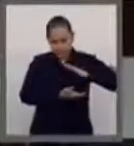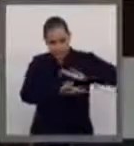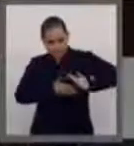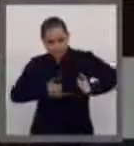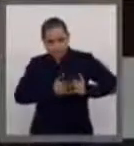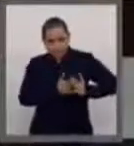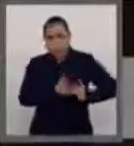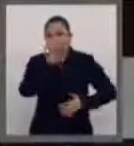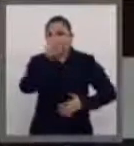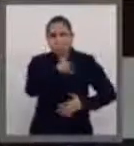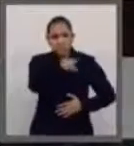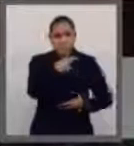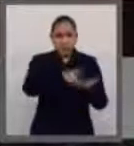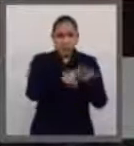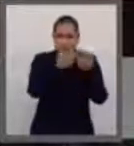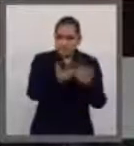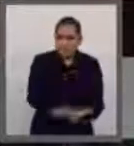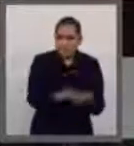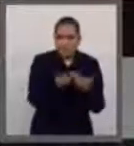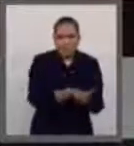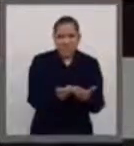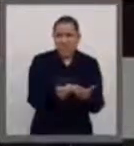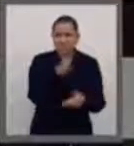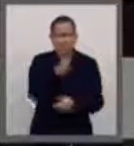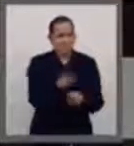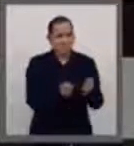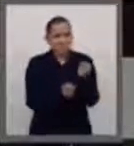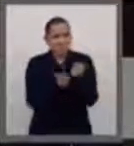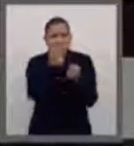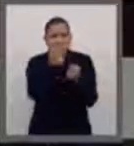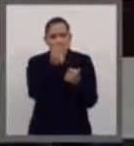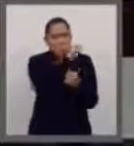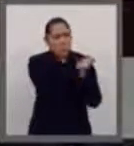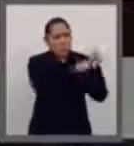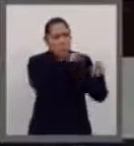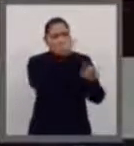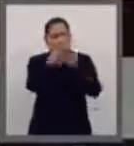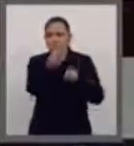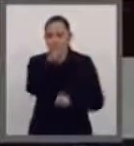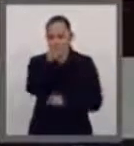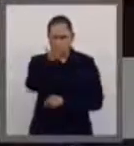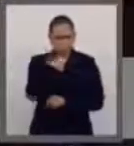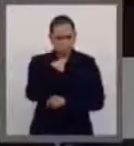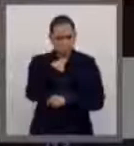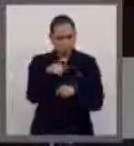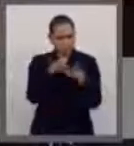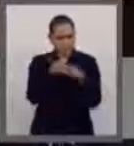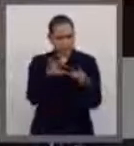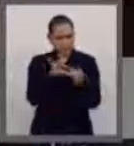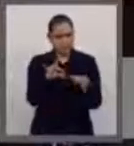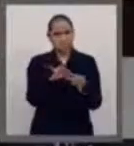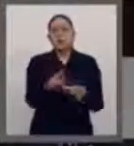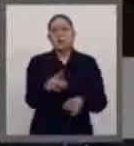insuficientes. Por citar un